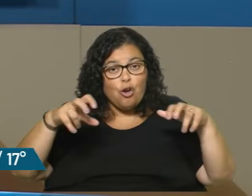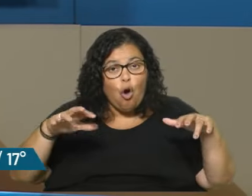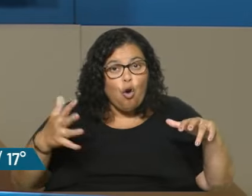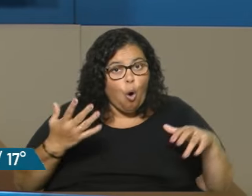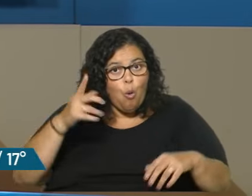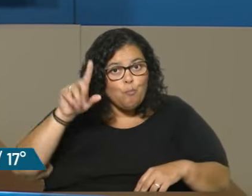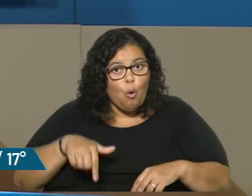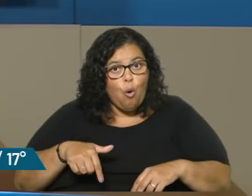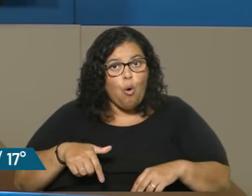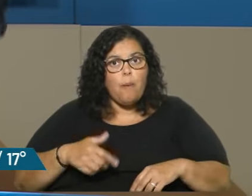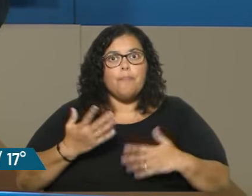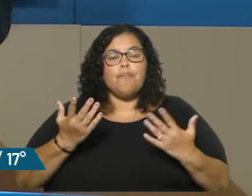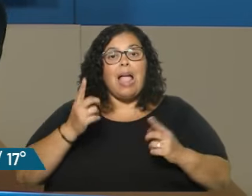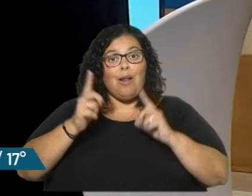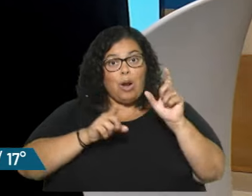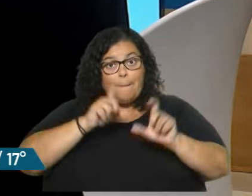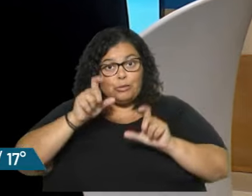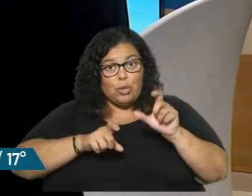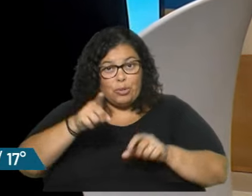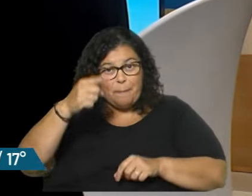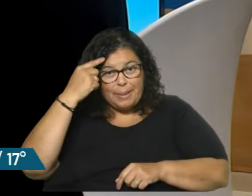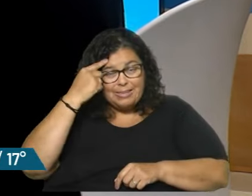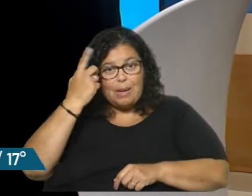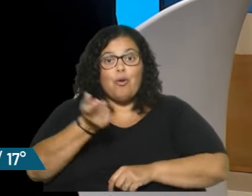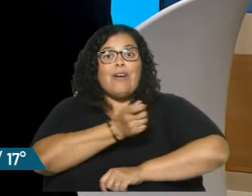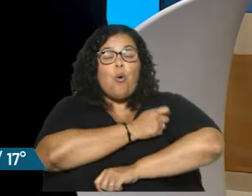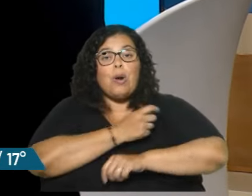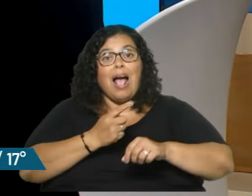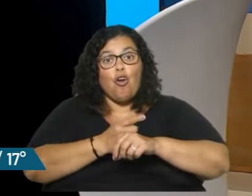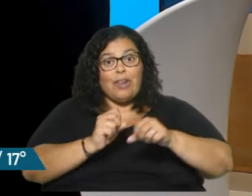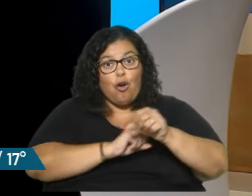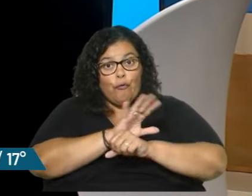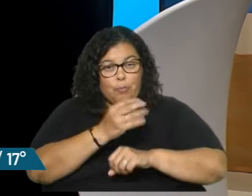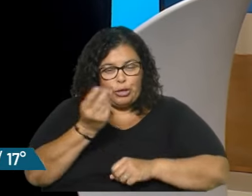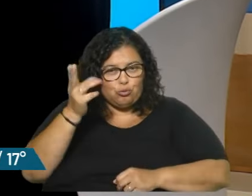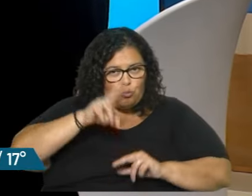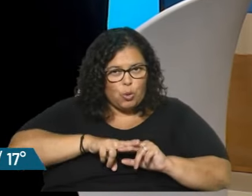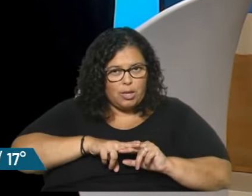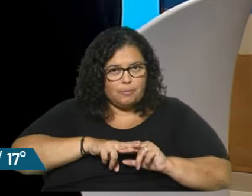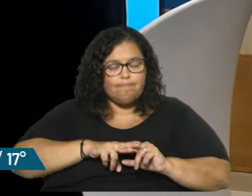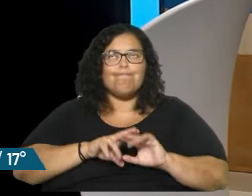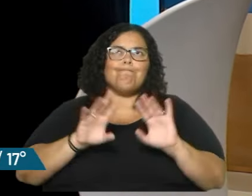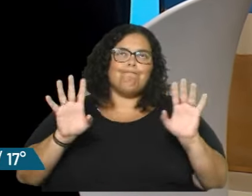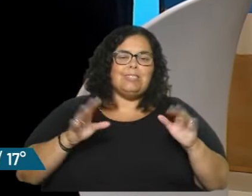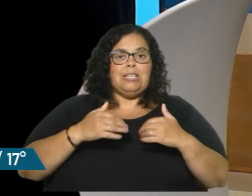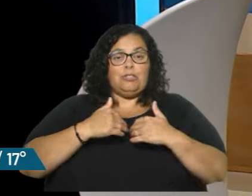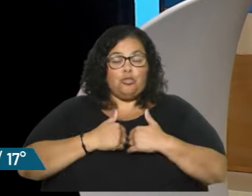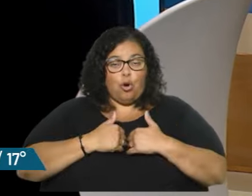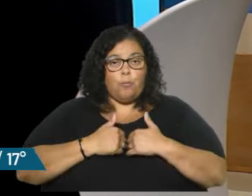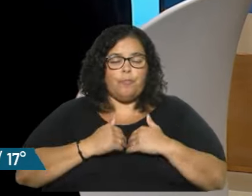Porque sabemos muy bien que hay personas que se inocularon. ¿Usted cree que fue porque se vacunaron contra el COVID? Bueno, yo, Leonardo, mira, vengo